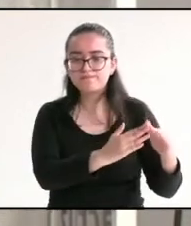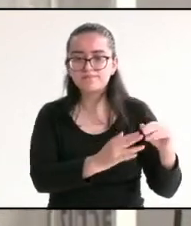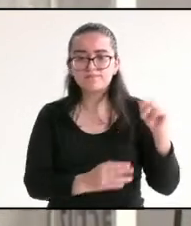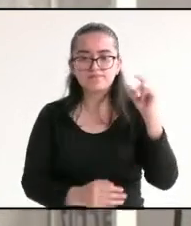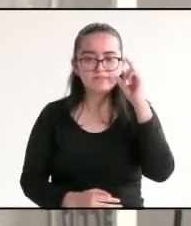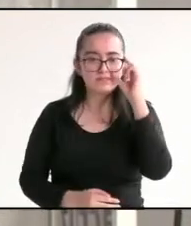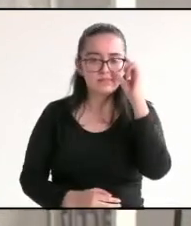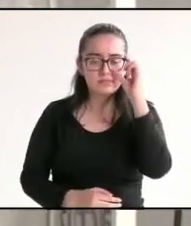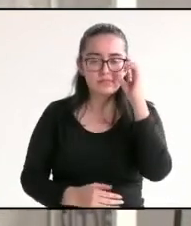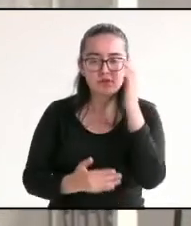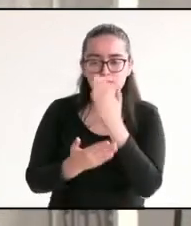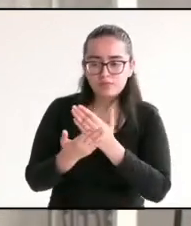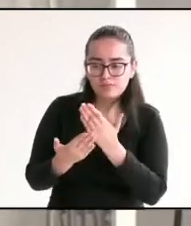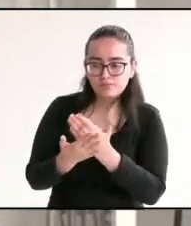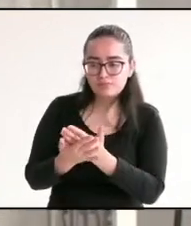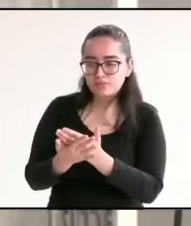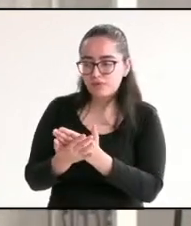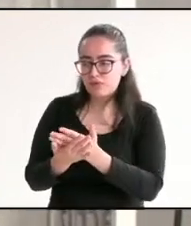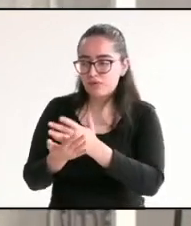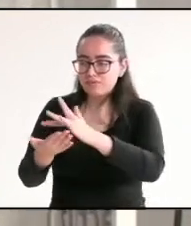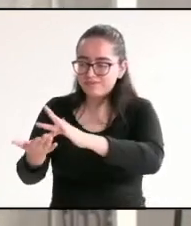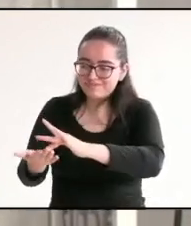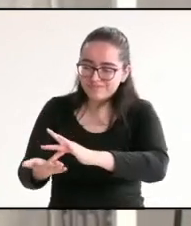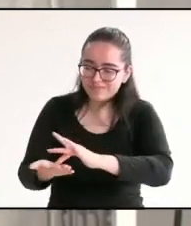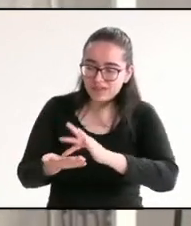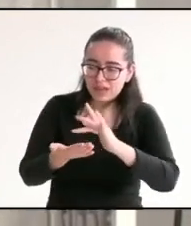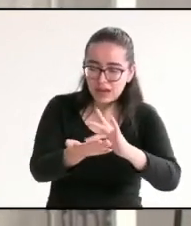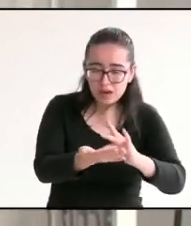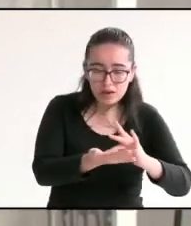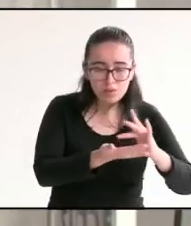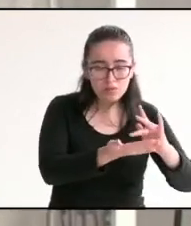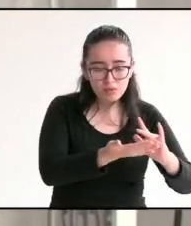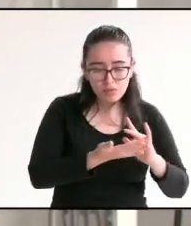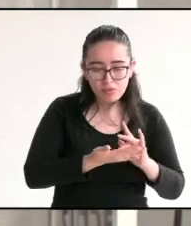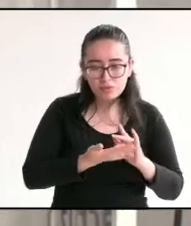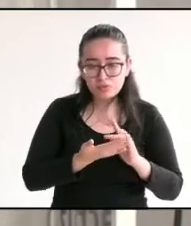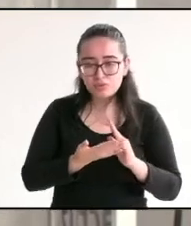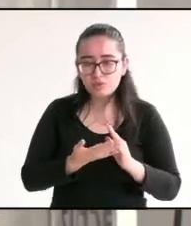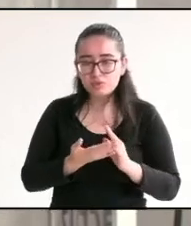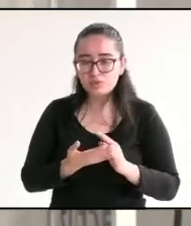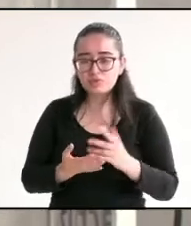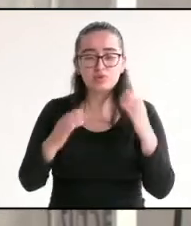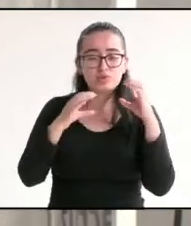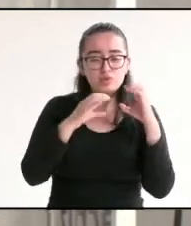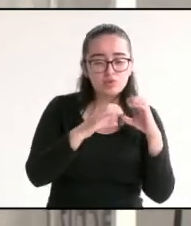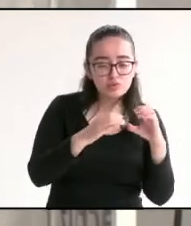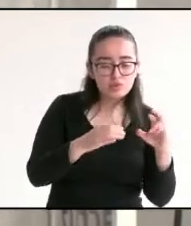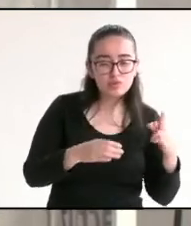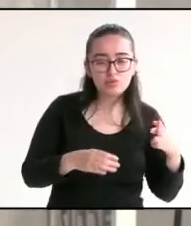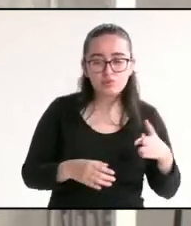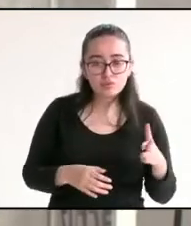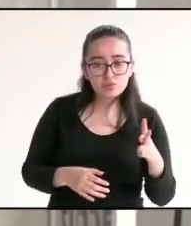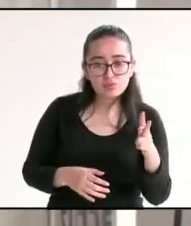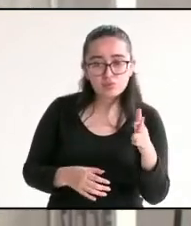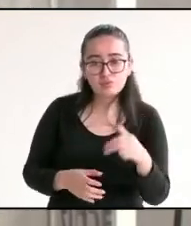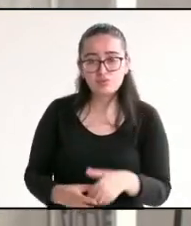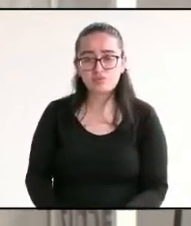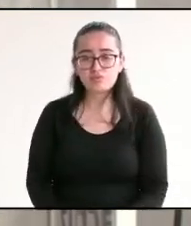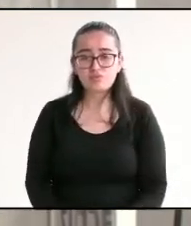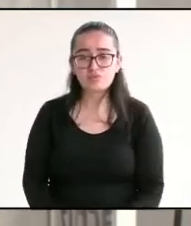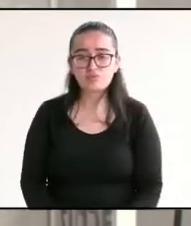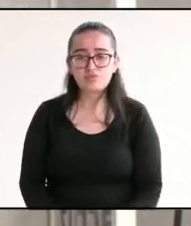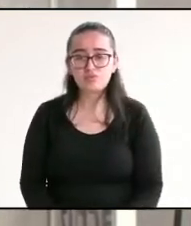que nos ayuden a mantener y a hacer mejor cada día este hábitat en el que vivimos. Como tal, la